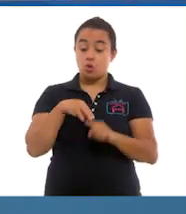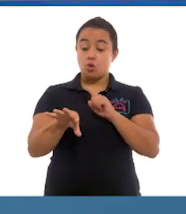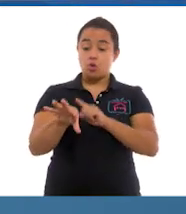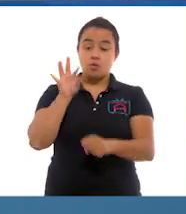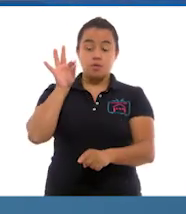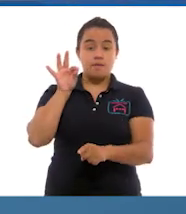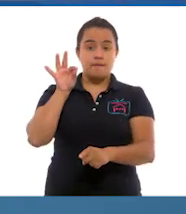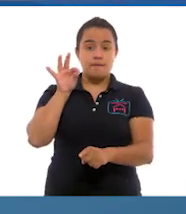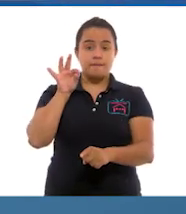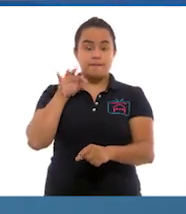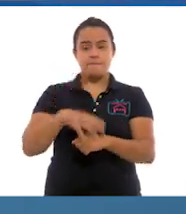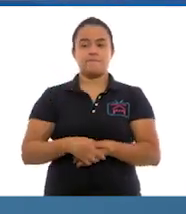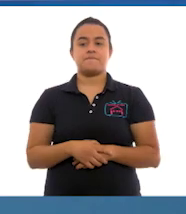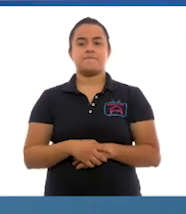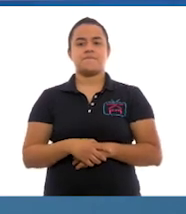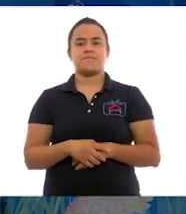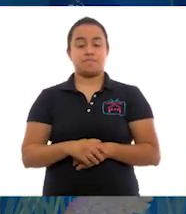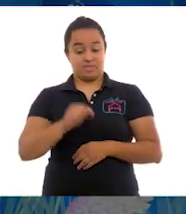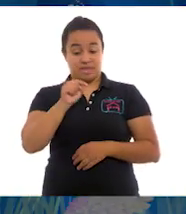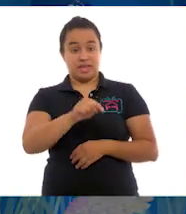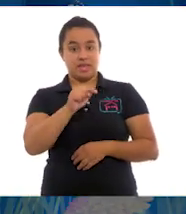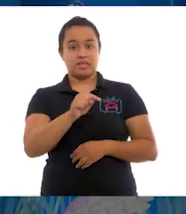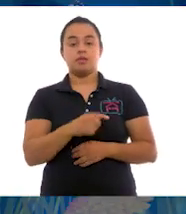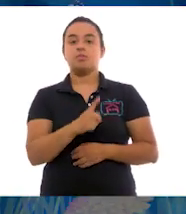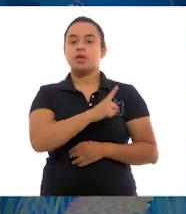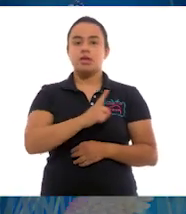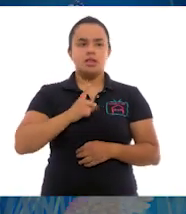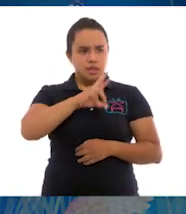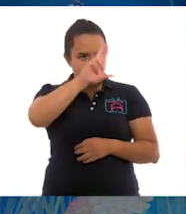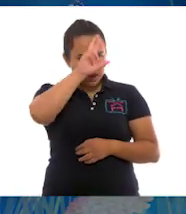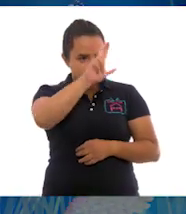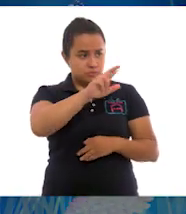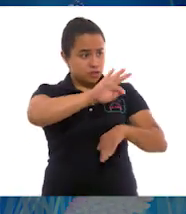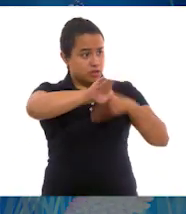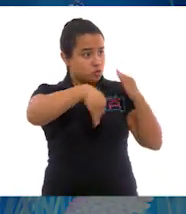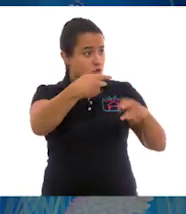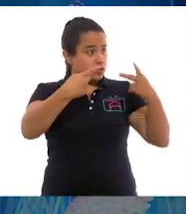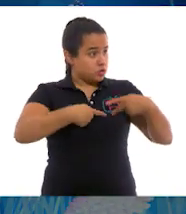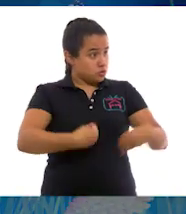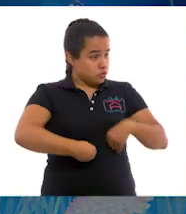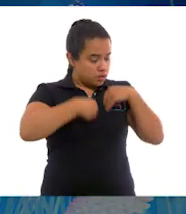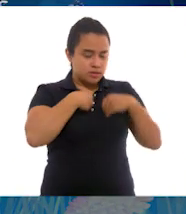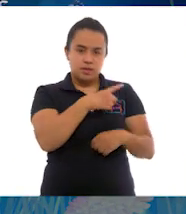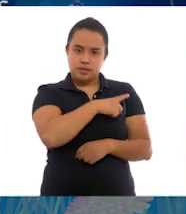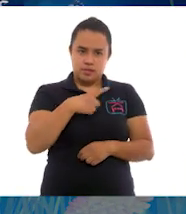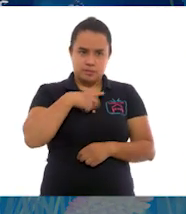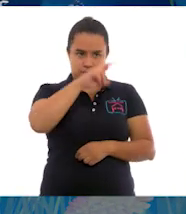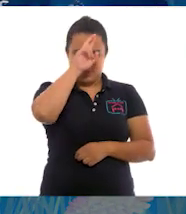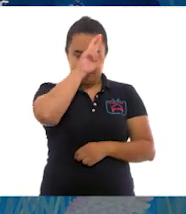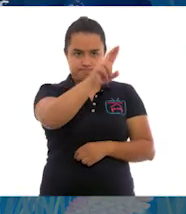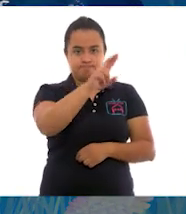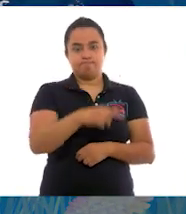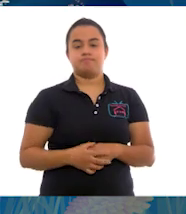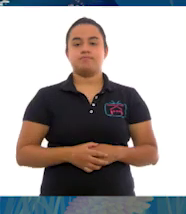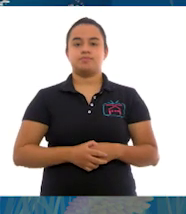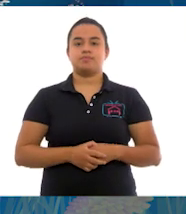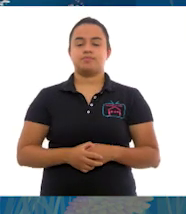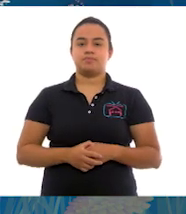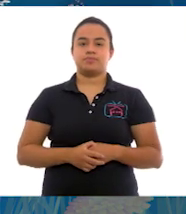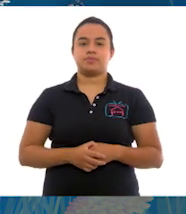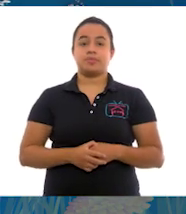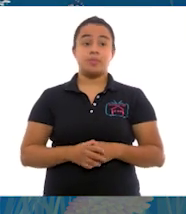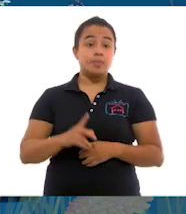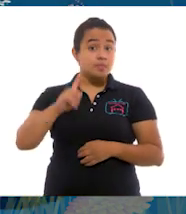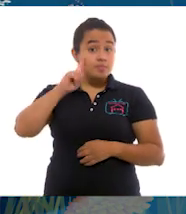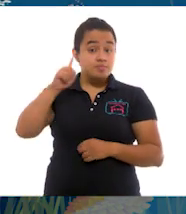respetar la vida de todos los seres vivos. Muy bien. La vamos a colgar. Voy